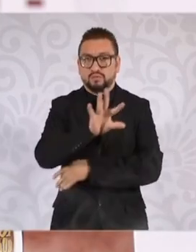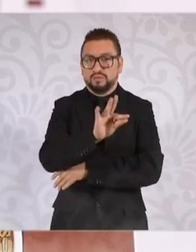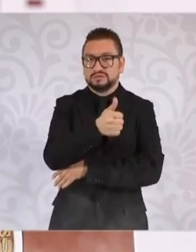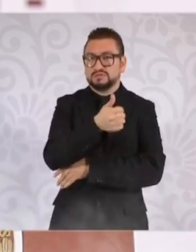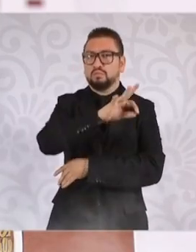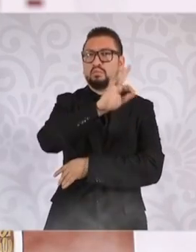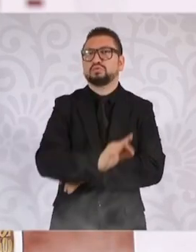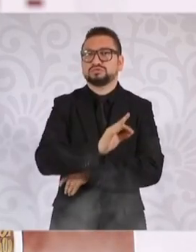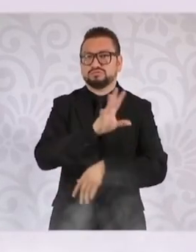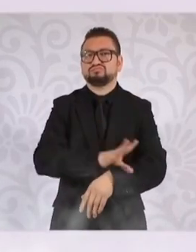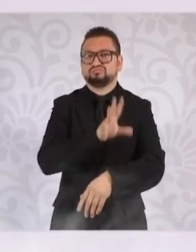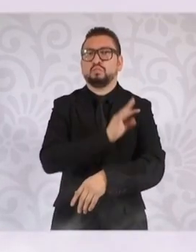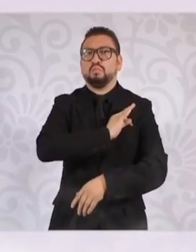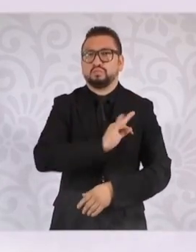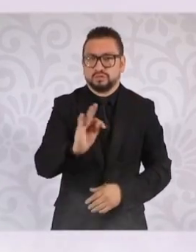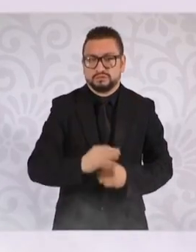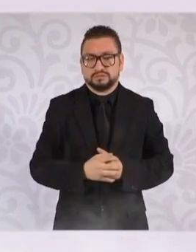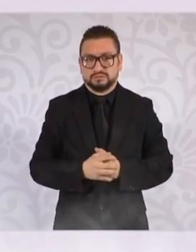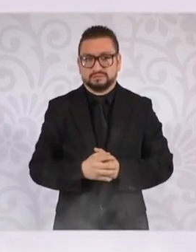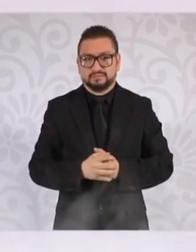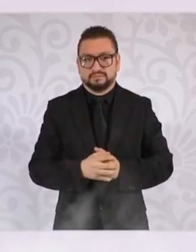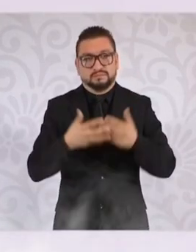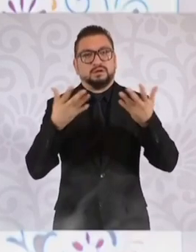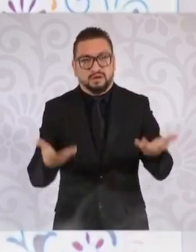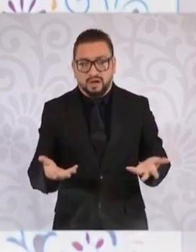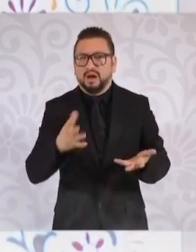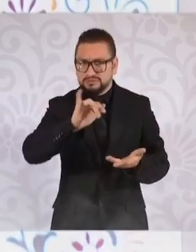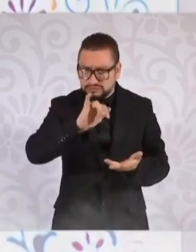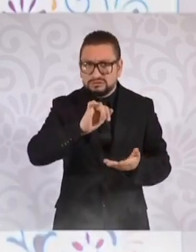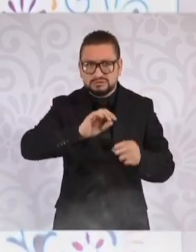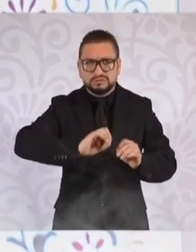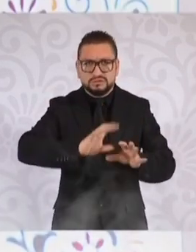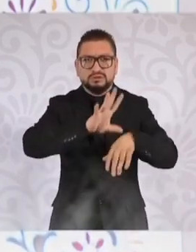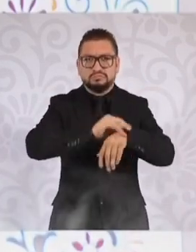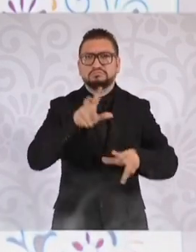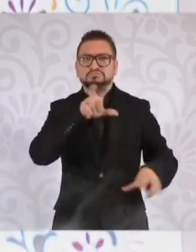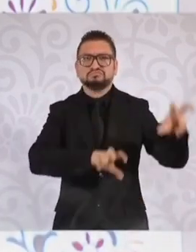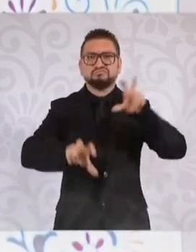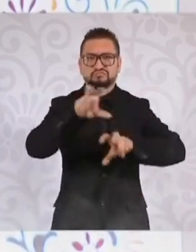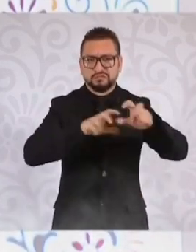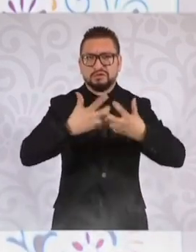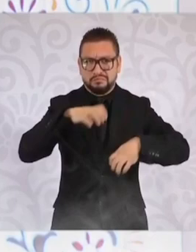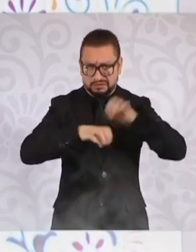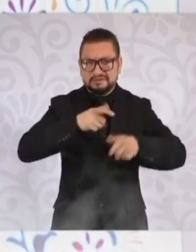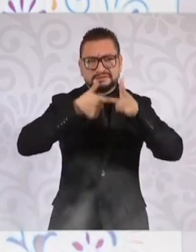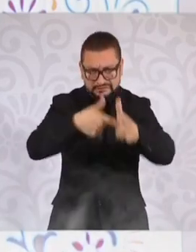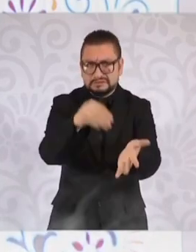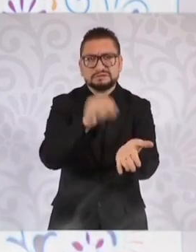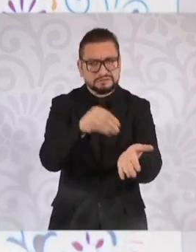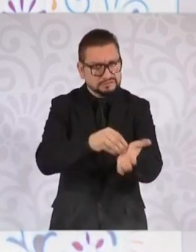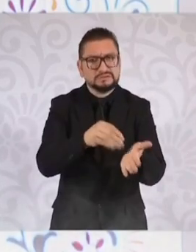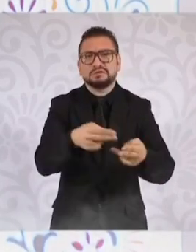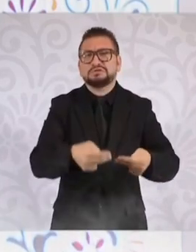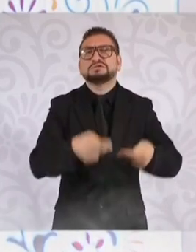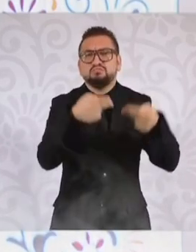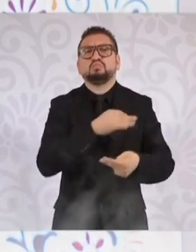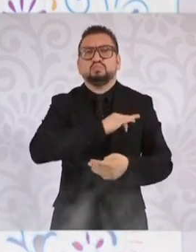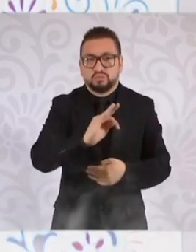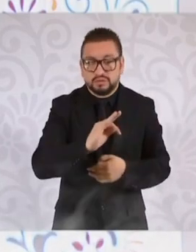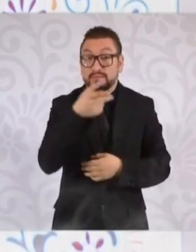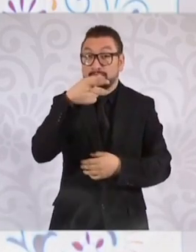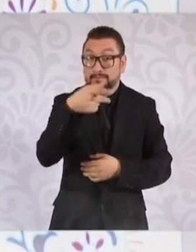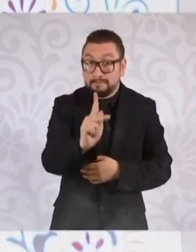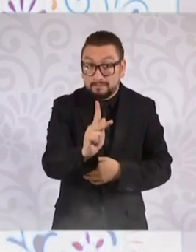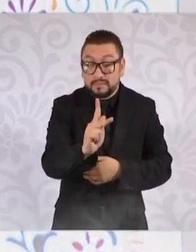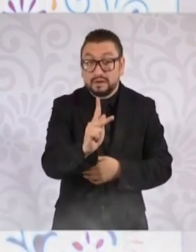% de la generación. Sí se permite la inversión privada, sí sigue el mercado, pero